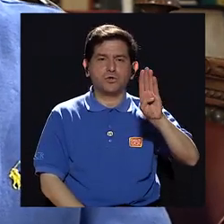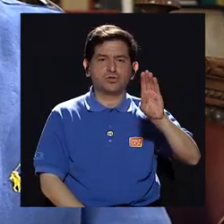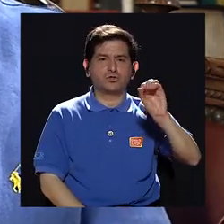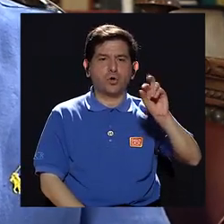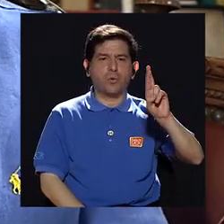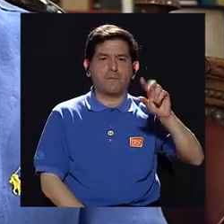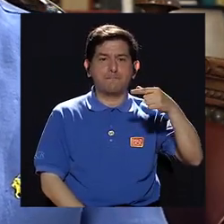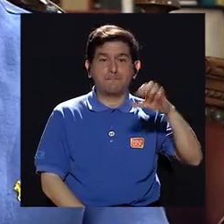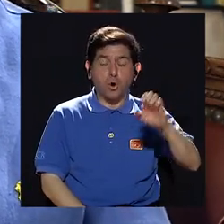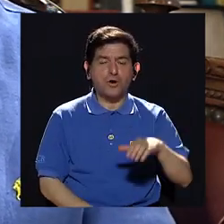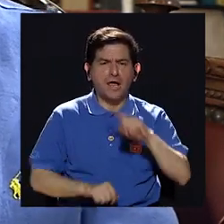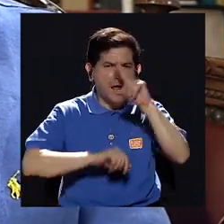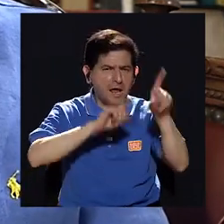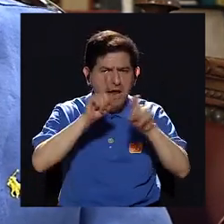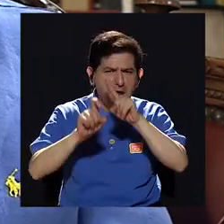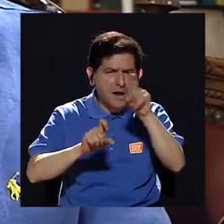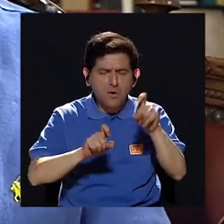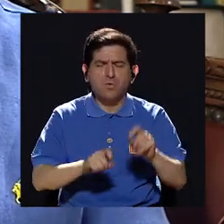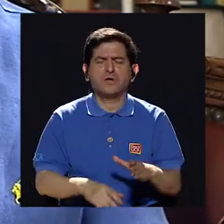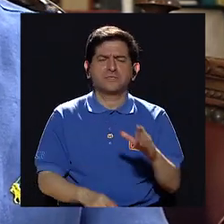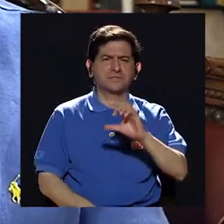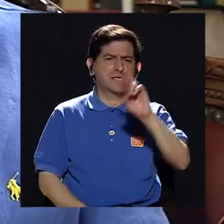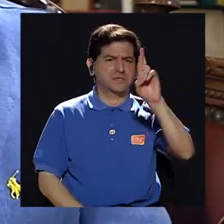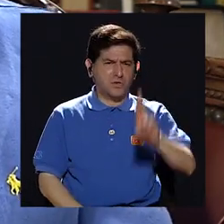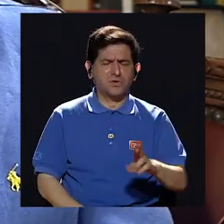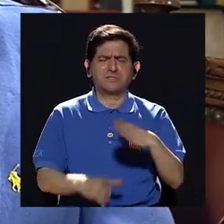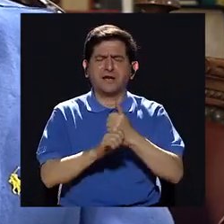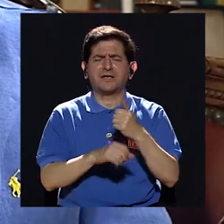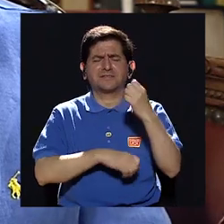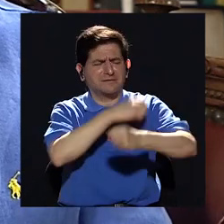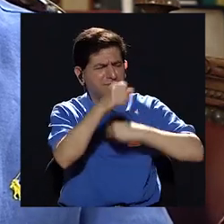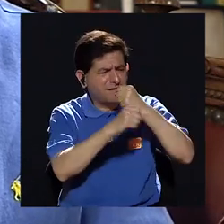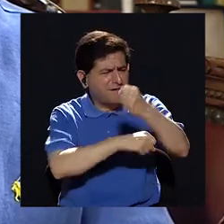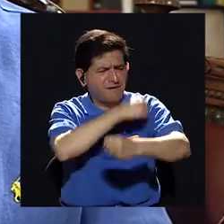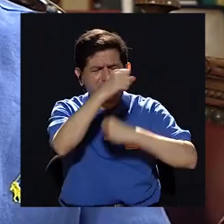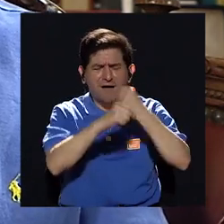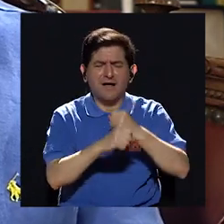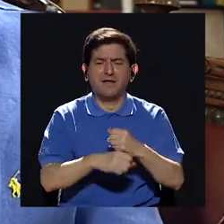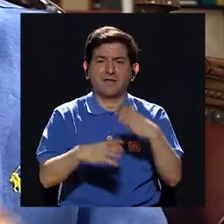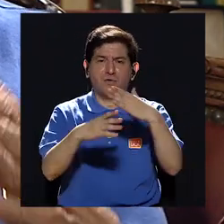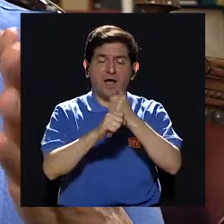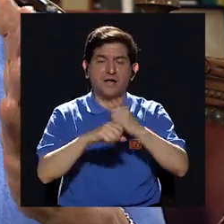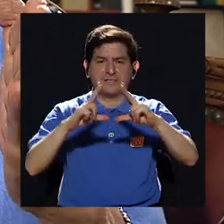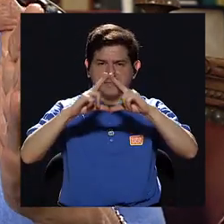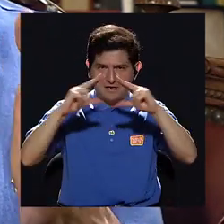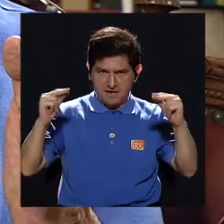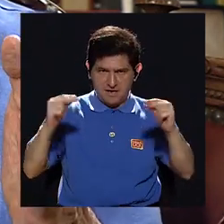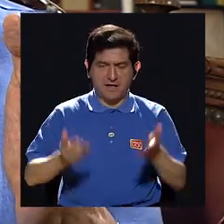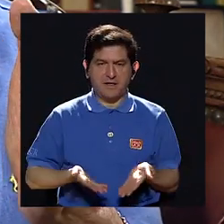que ha hecho encuestas en Costa Rica durante muchos años hizo las de Nicaragua entregándole